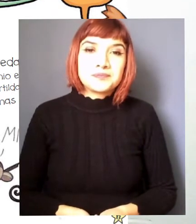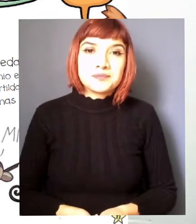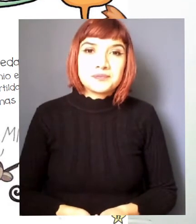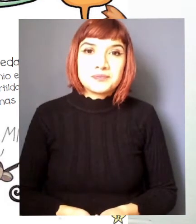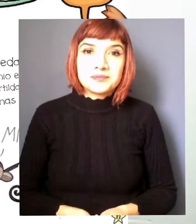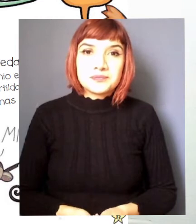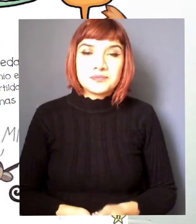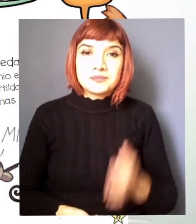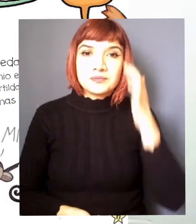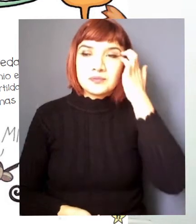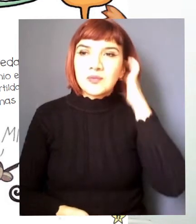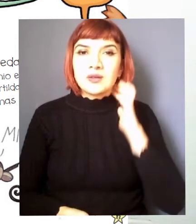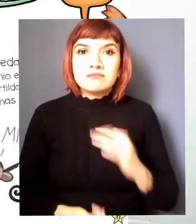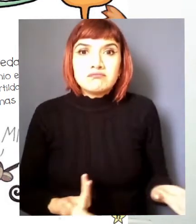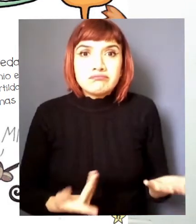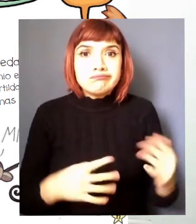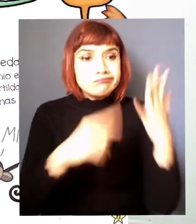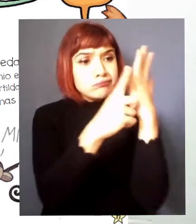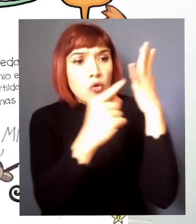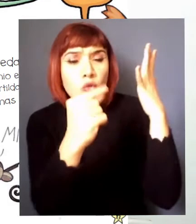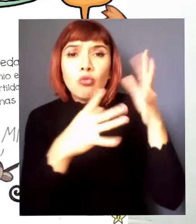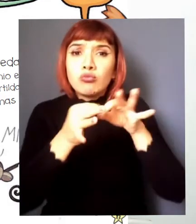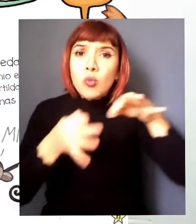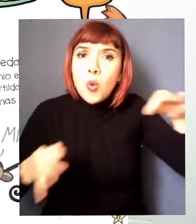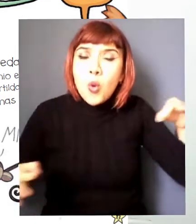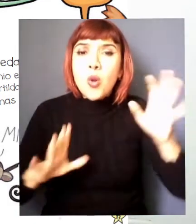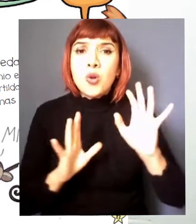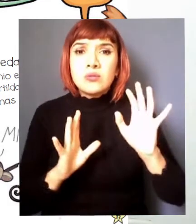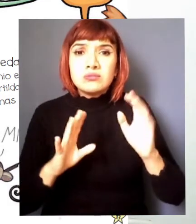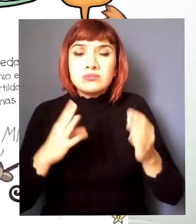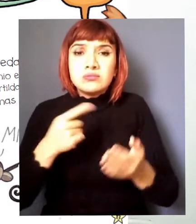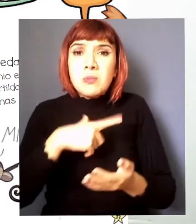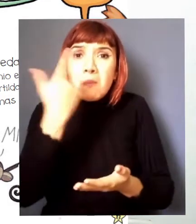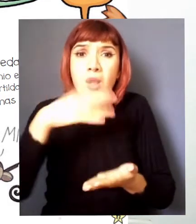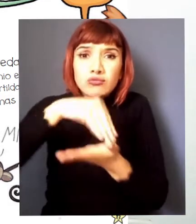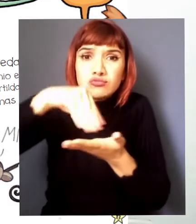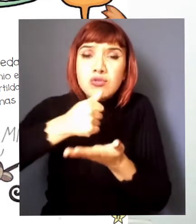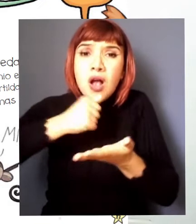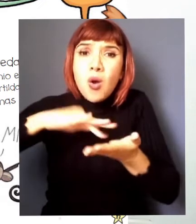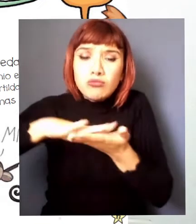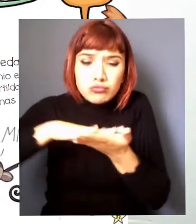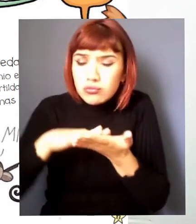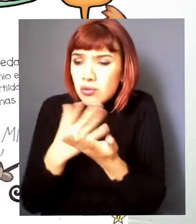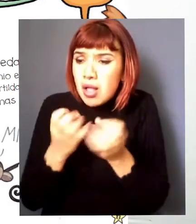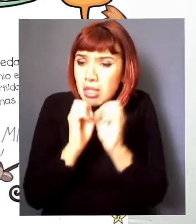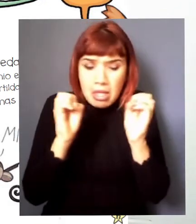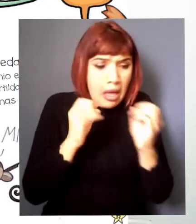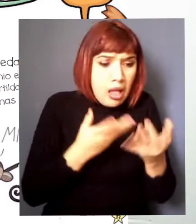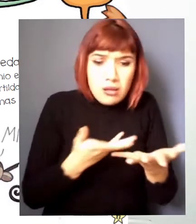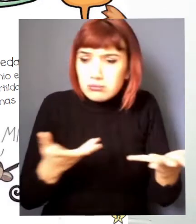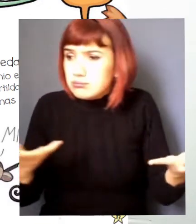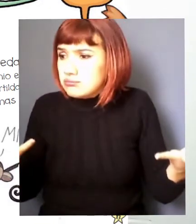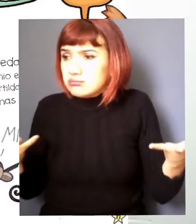nada de hojas nada de lianas nada de engrudo nada de flores de la